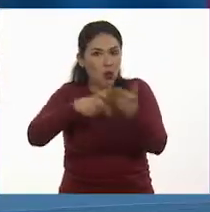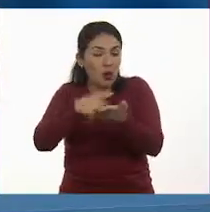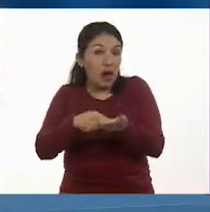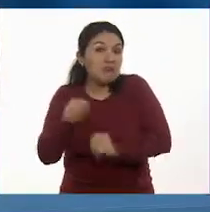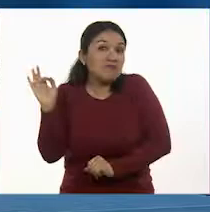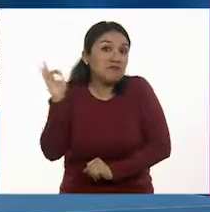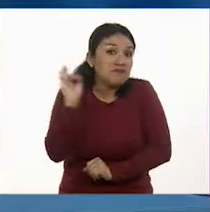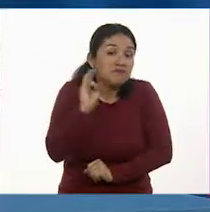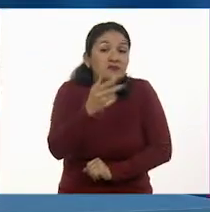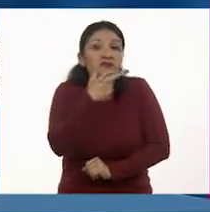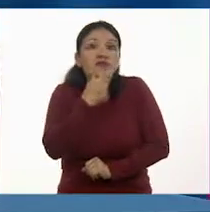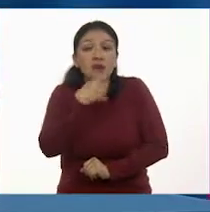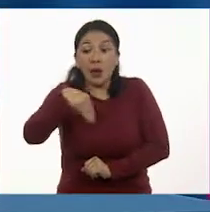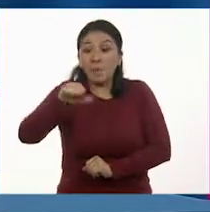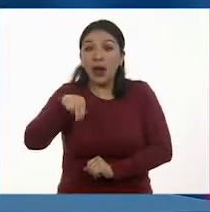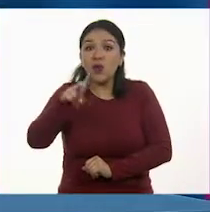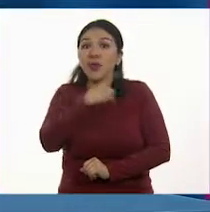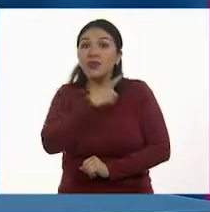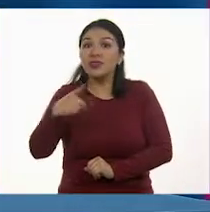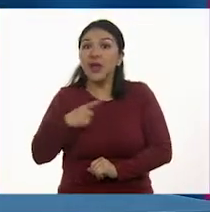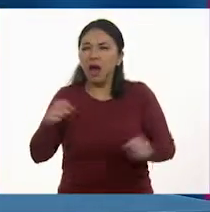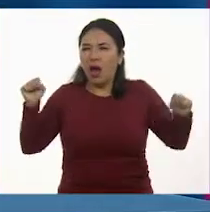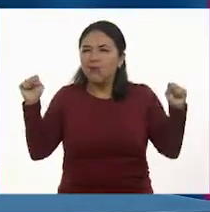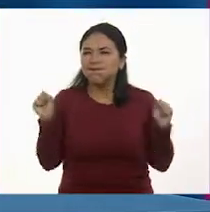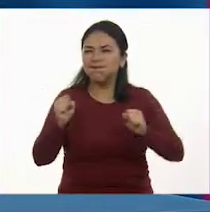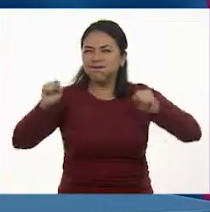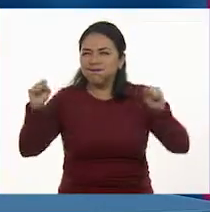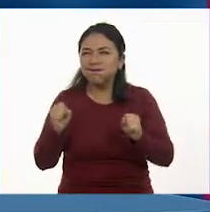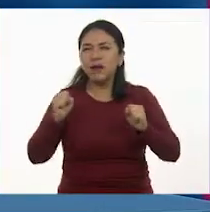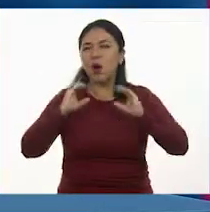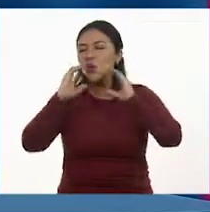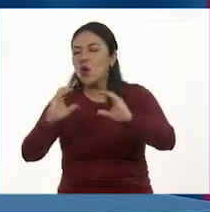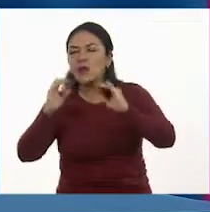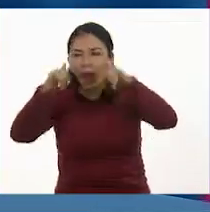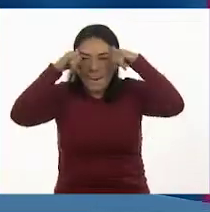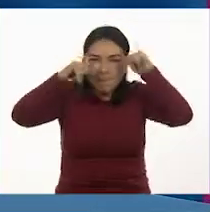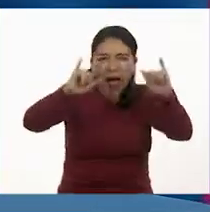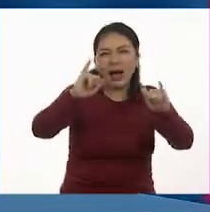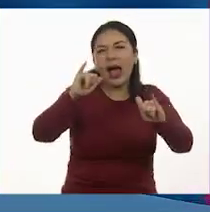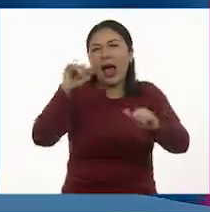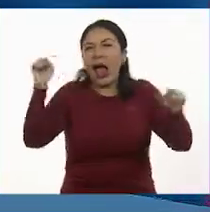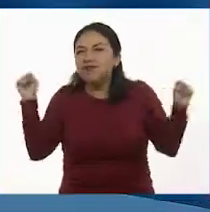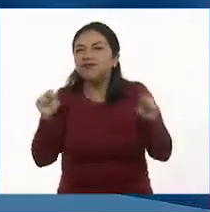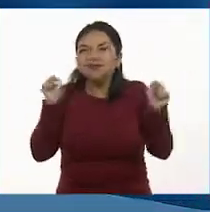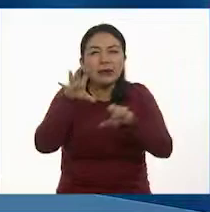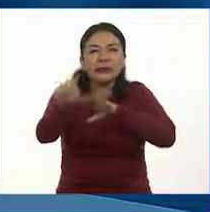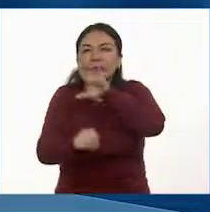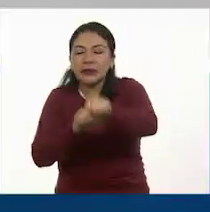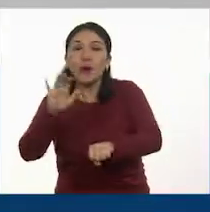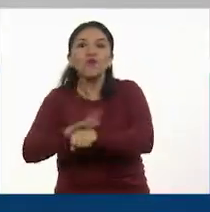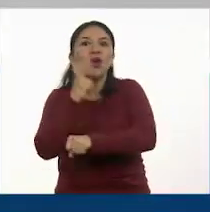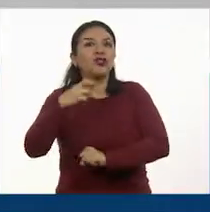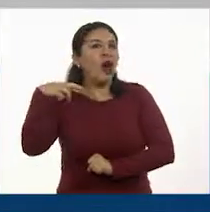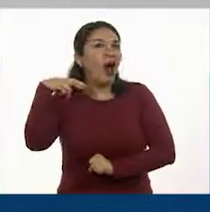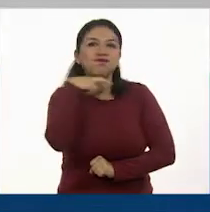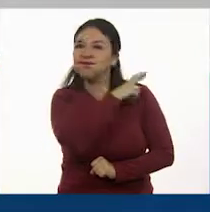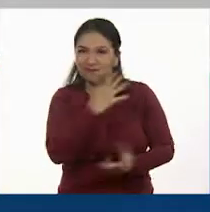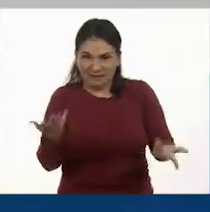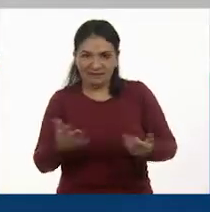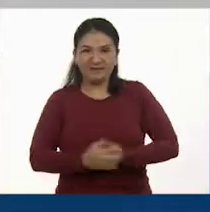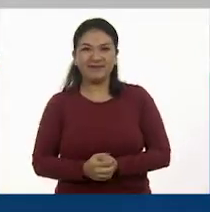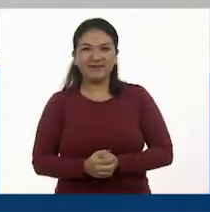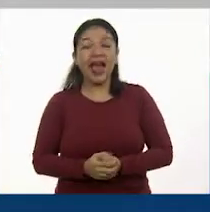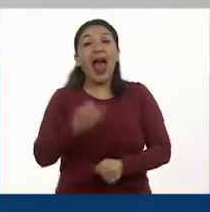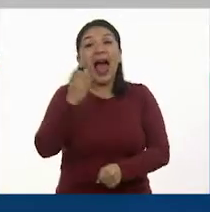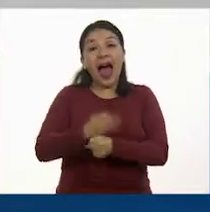tal vez Don Manuel tiene que estar corriendo todos los días detrás de sus vacas y por eso va ganando. Por eso es tan rápido. Bueno, pues, ¿qué les